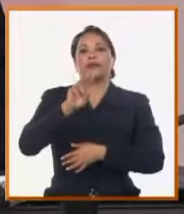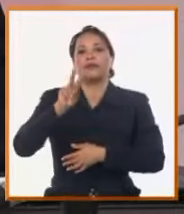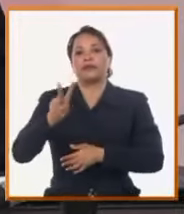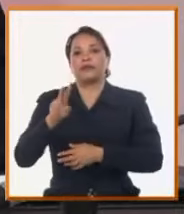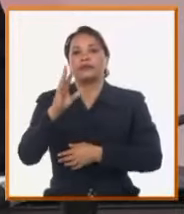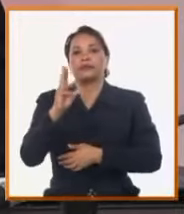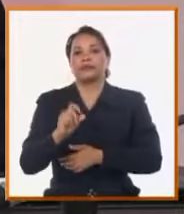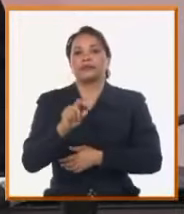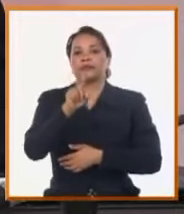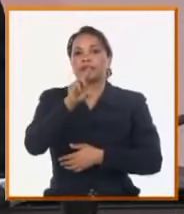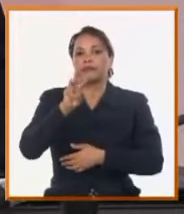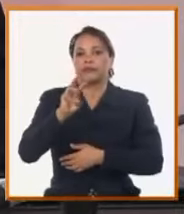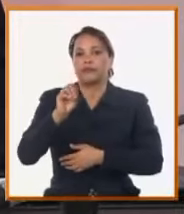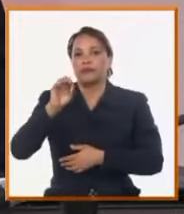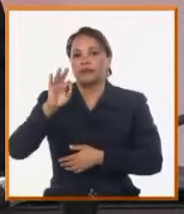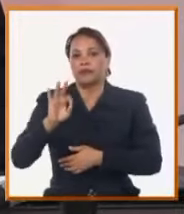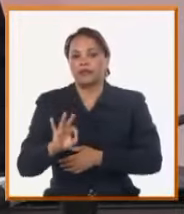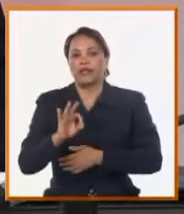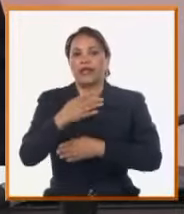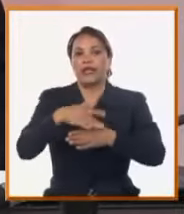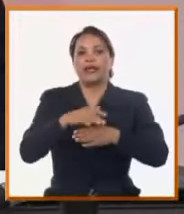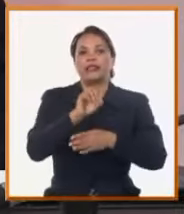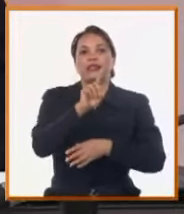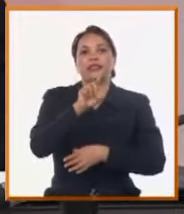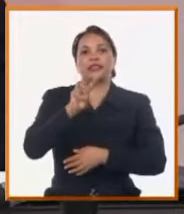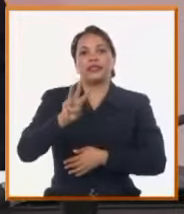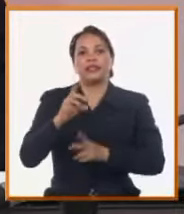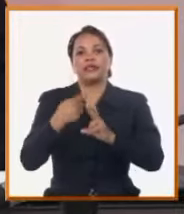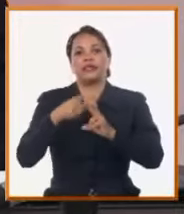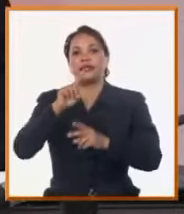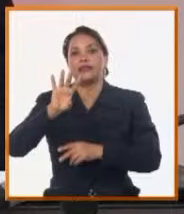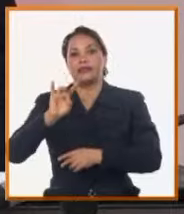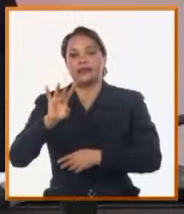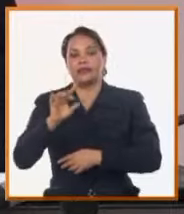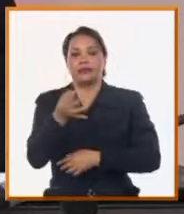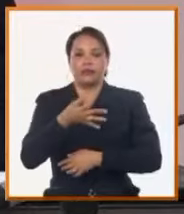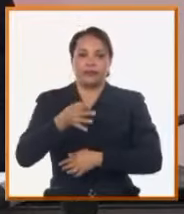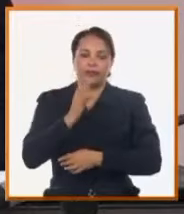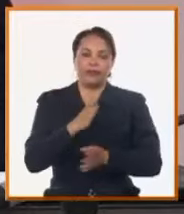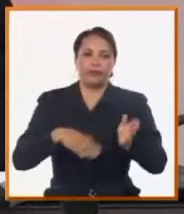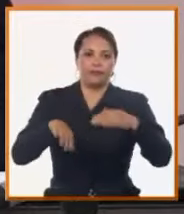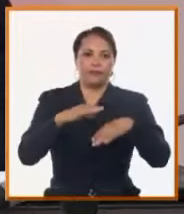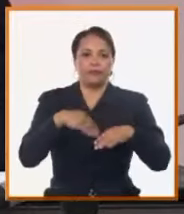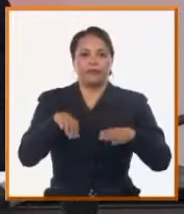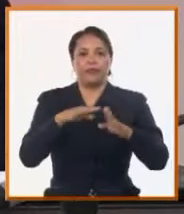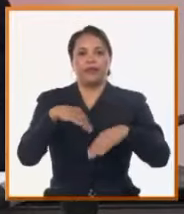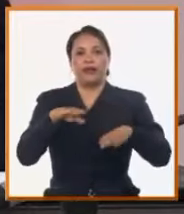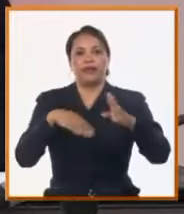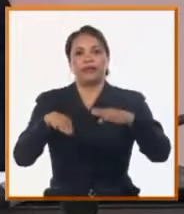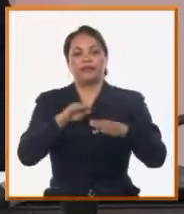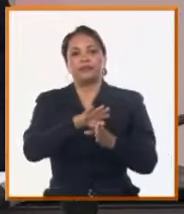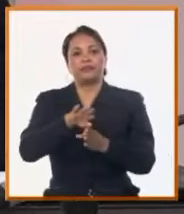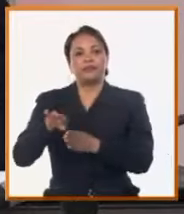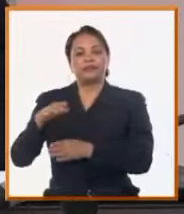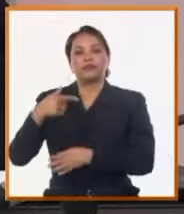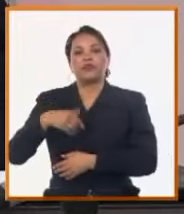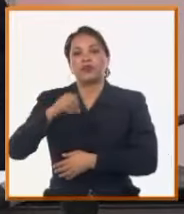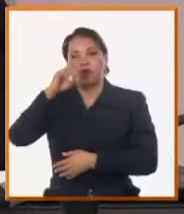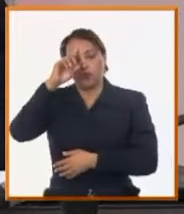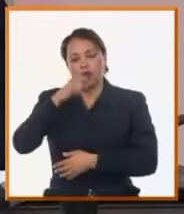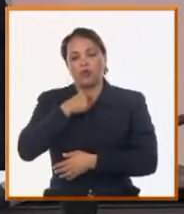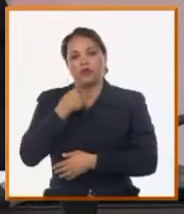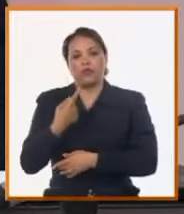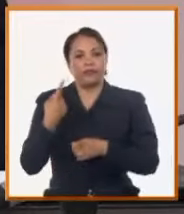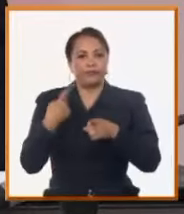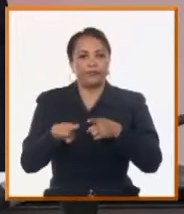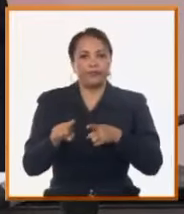1308, entre 13 y 15, en Playa. También, pues, Jorge Silvio Delgado Águila, habla de que hace varios